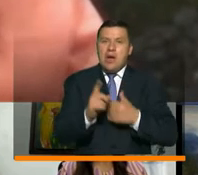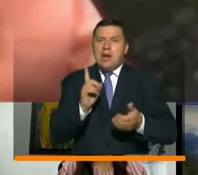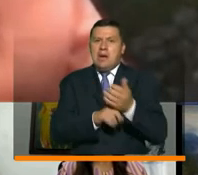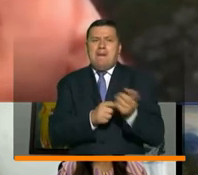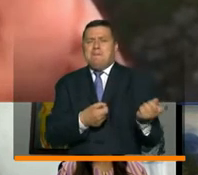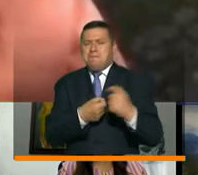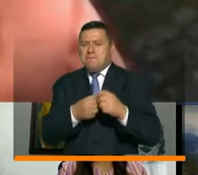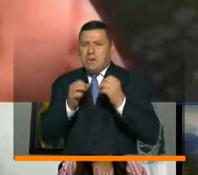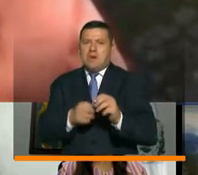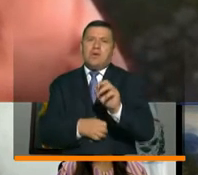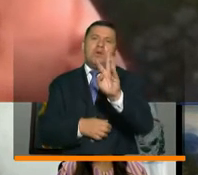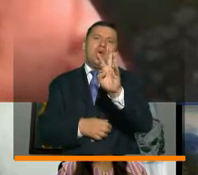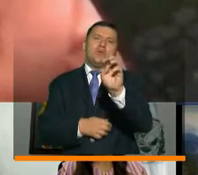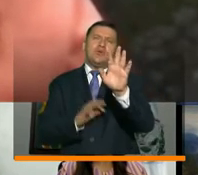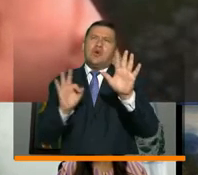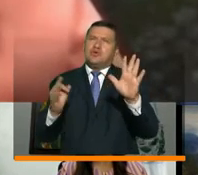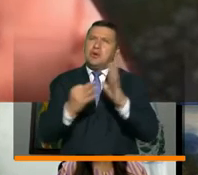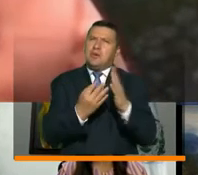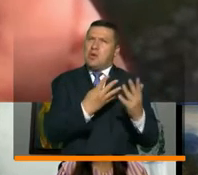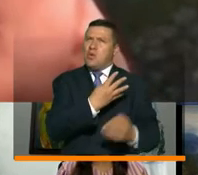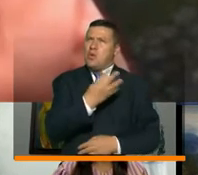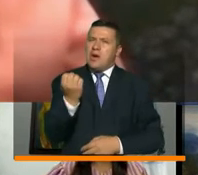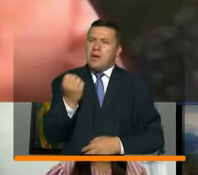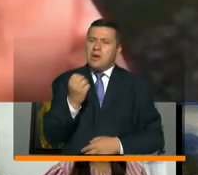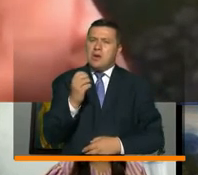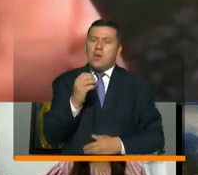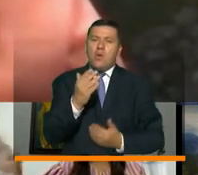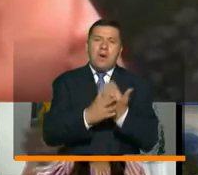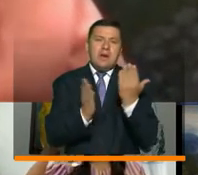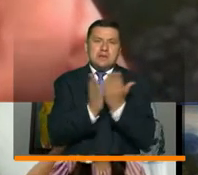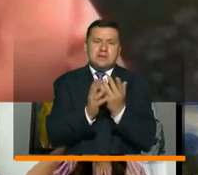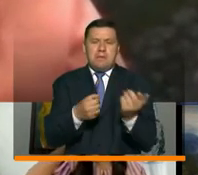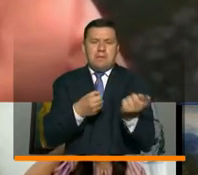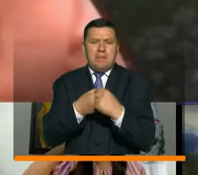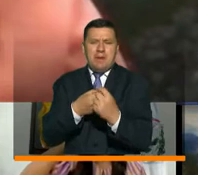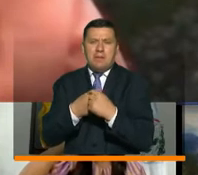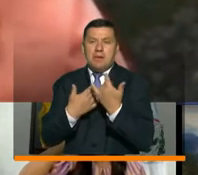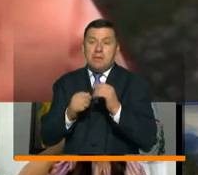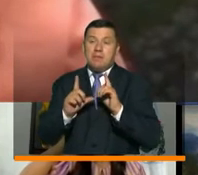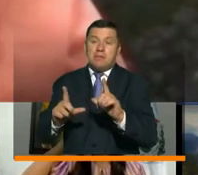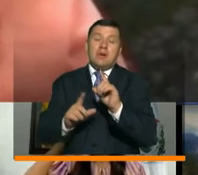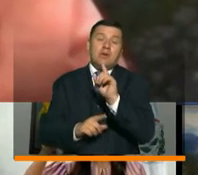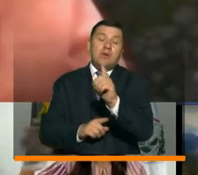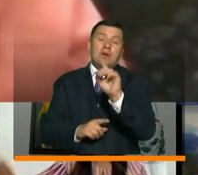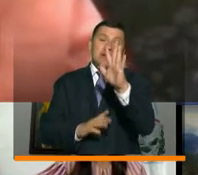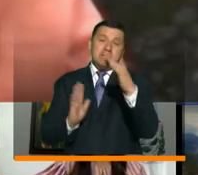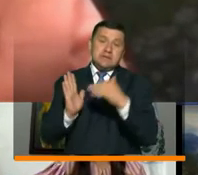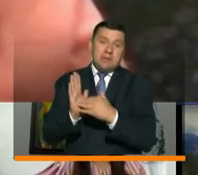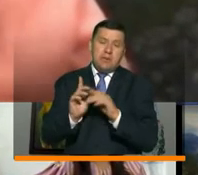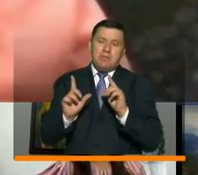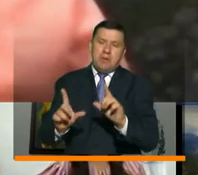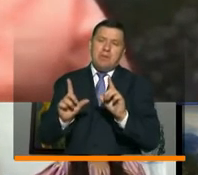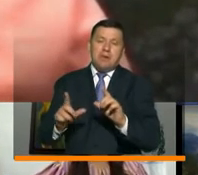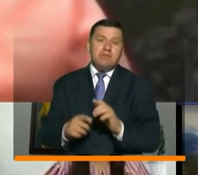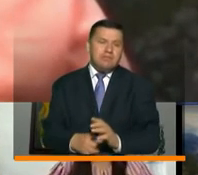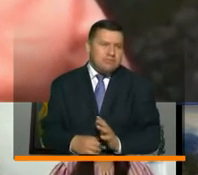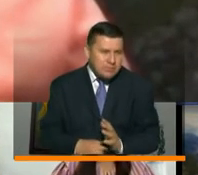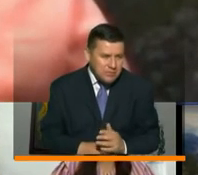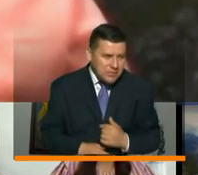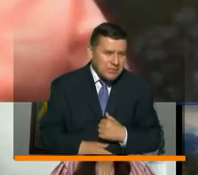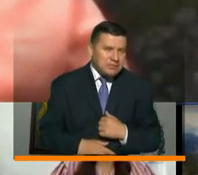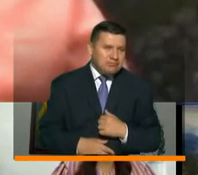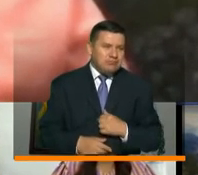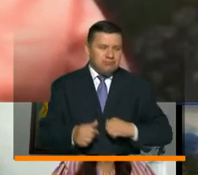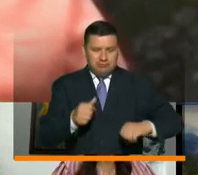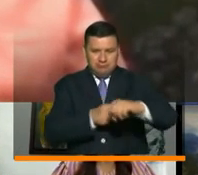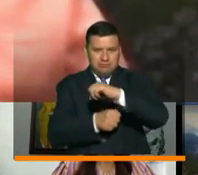matricular 8.400 nuevos estudiantes. Logramos graduar más de 5.000 estudiantes. Y yo creo que ese